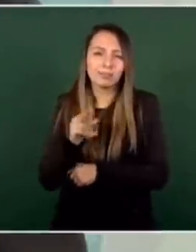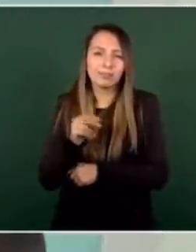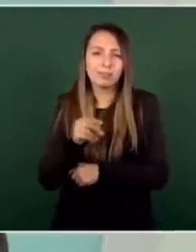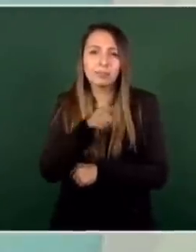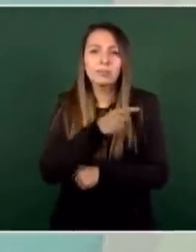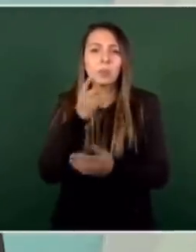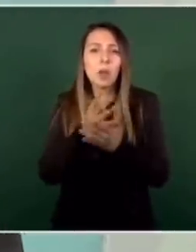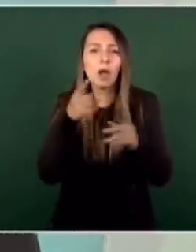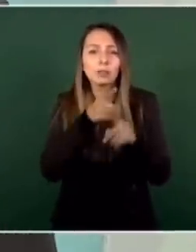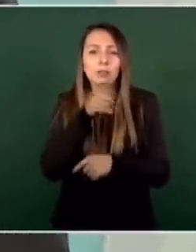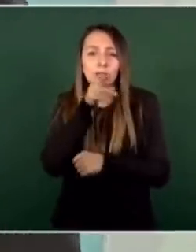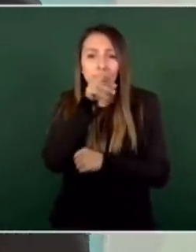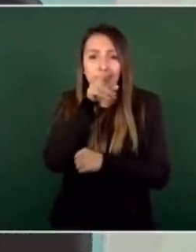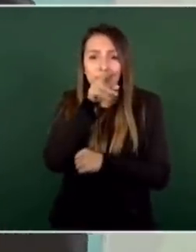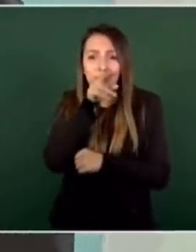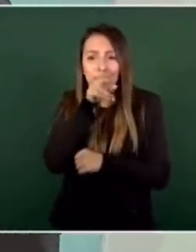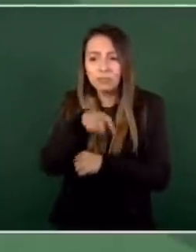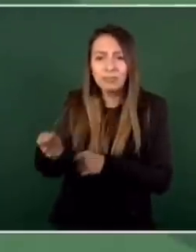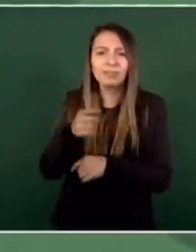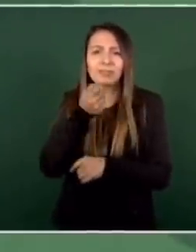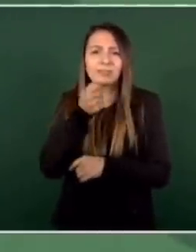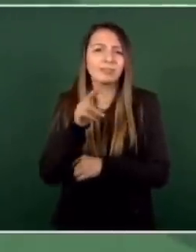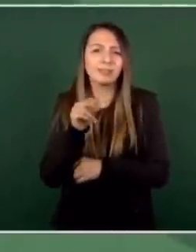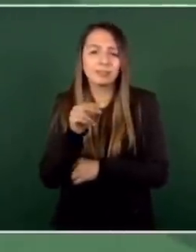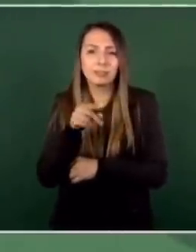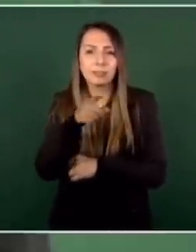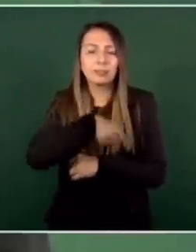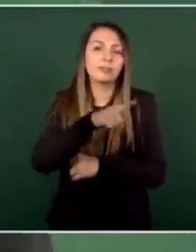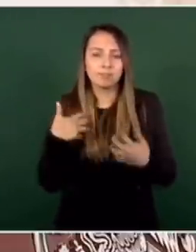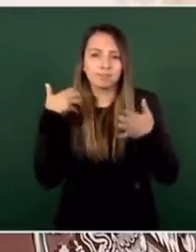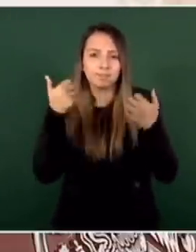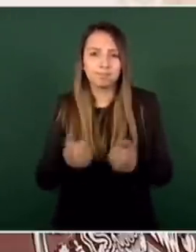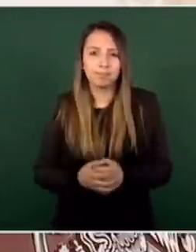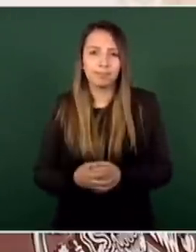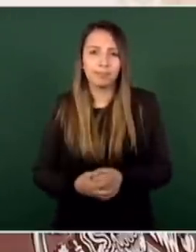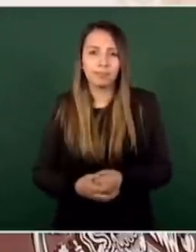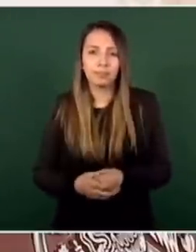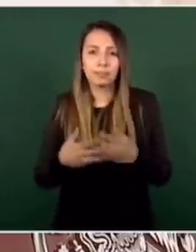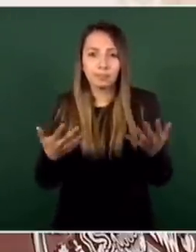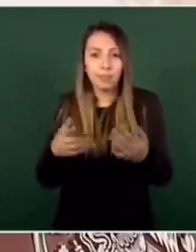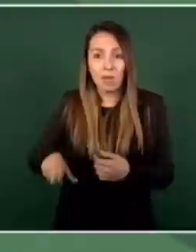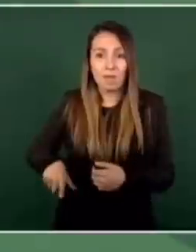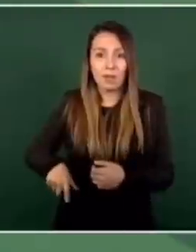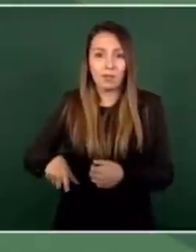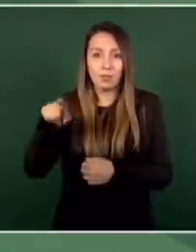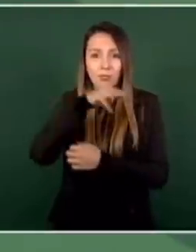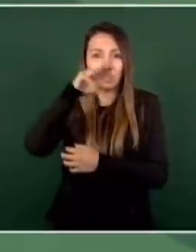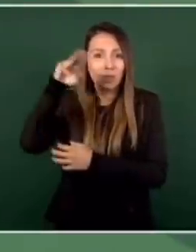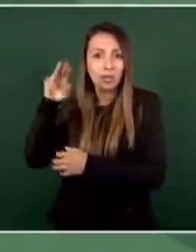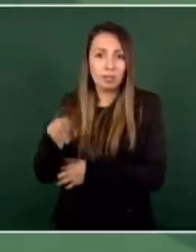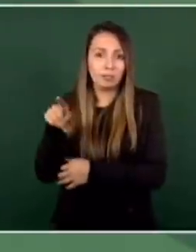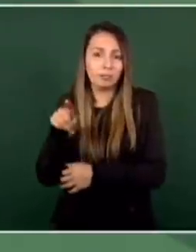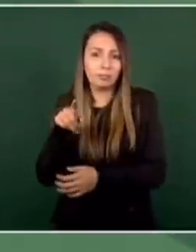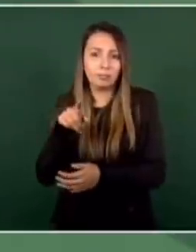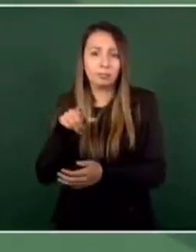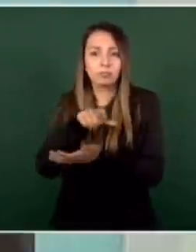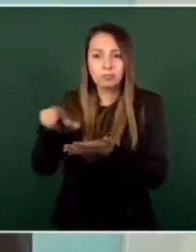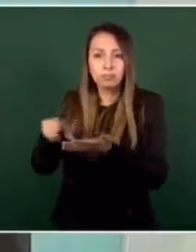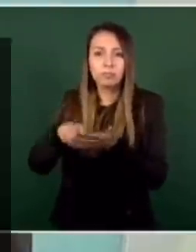de que tengan sus medicamentos los niños de cáncer. Es que dejaron de robar. Entonces, el gobierno de Michoacán compraba